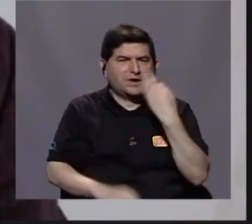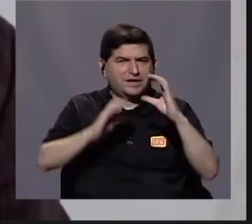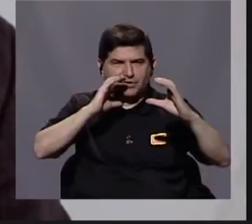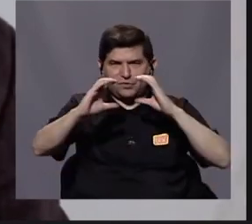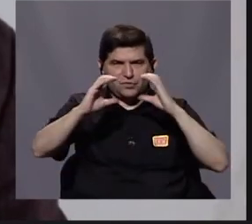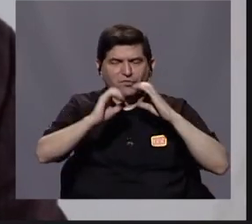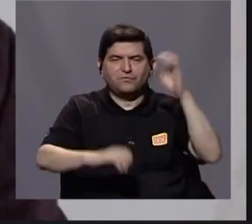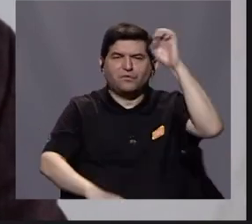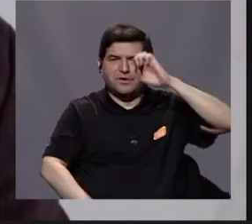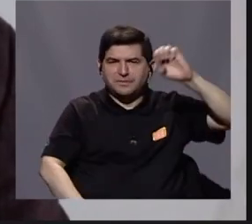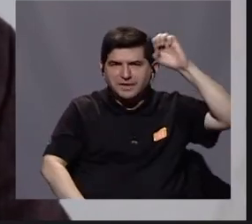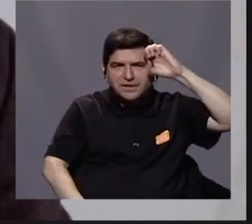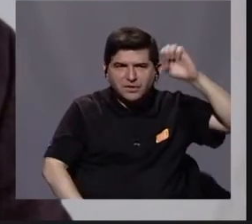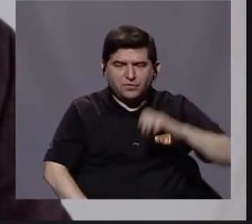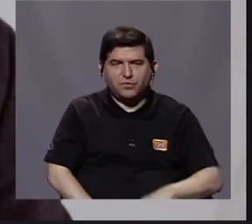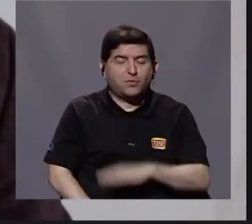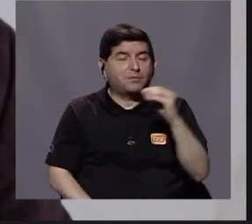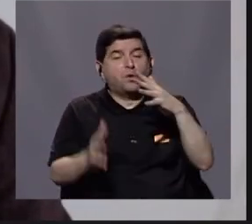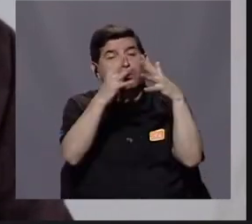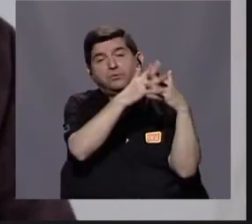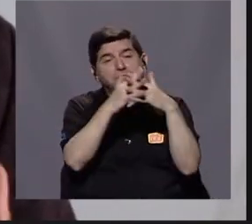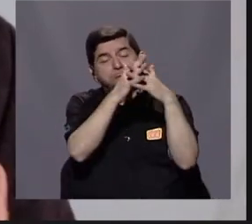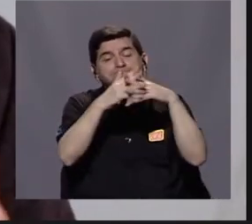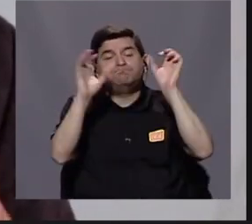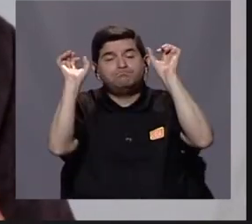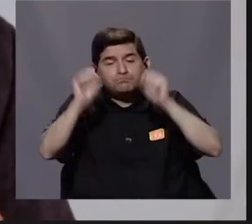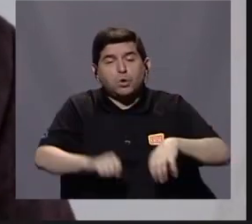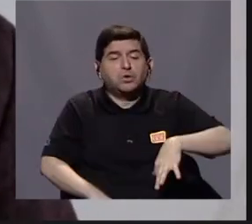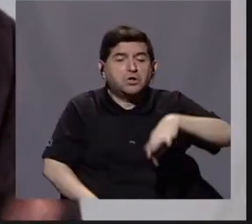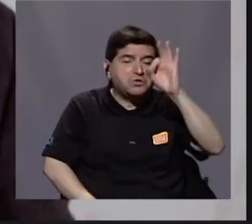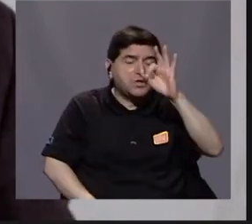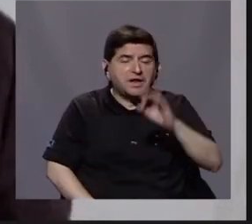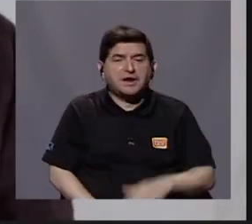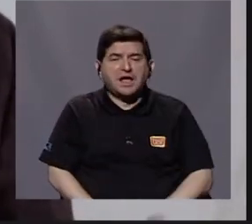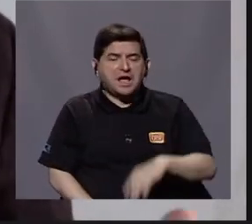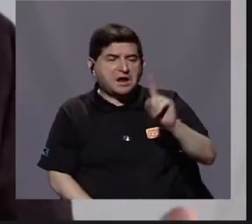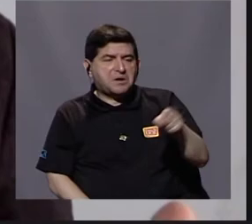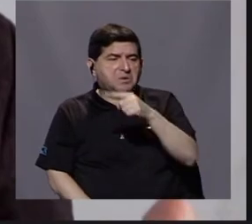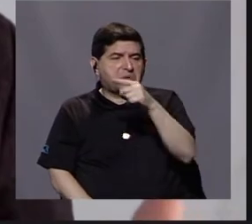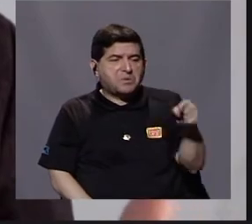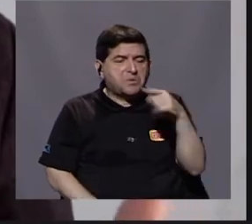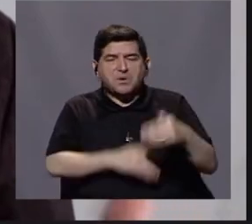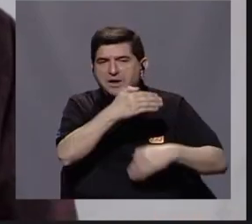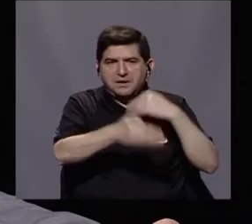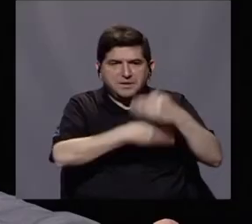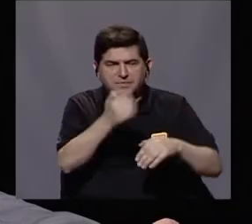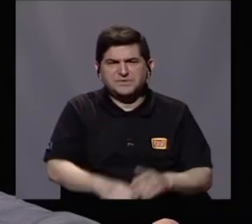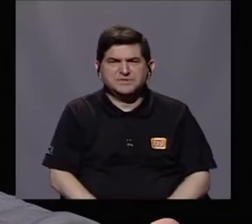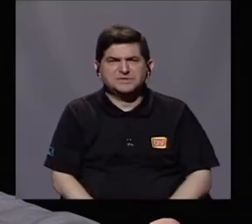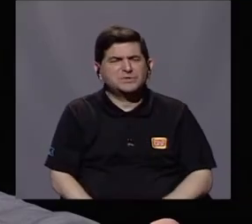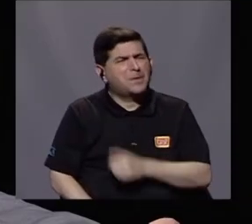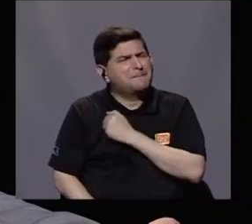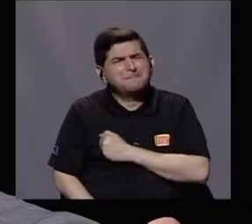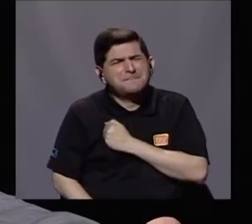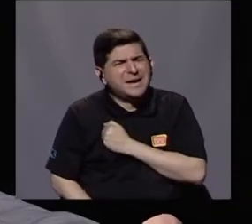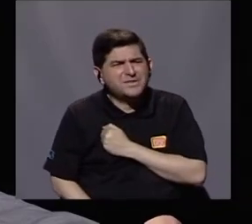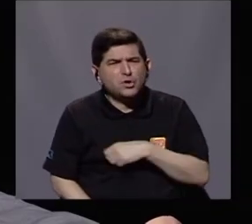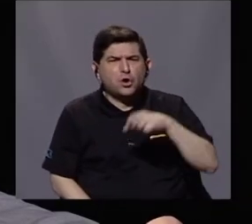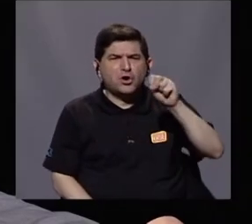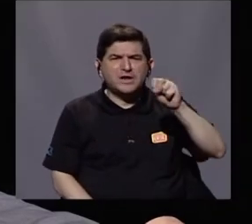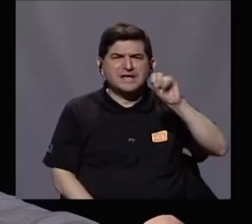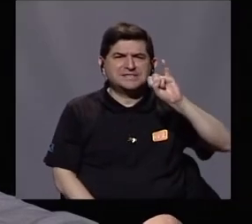comunicación europeos o norteamericanos, podríamos encontrar descalificaciones hacia ese proceso. ¿Y qué es la simulación, Alex?